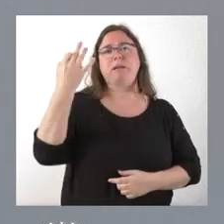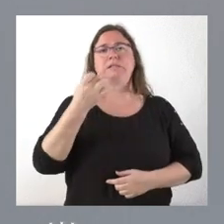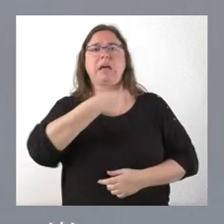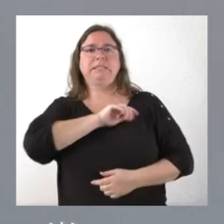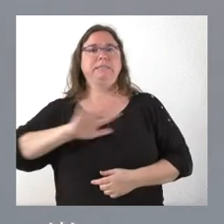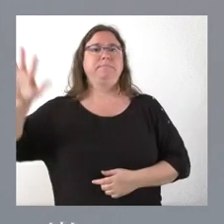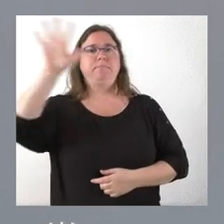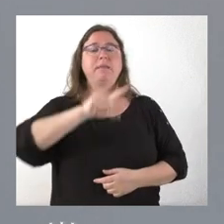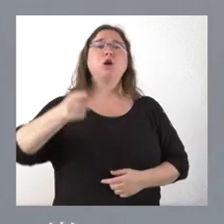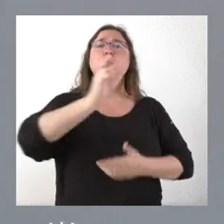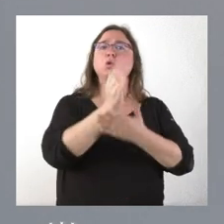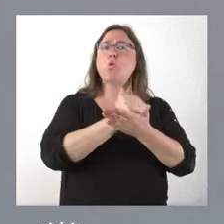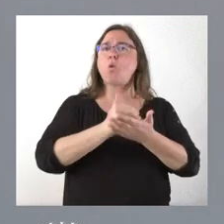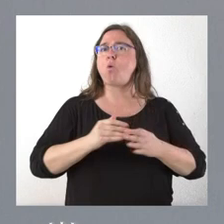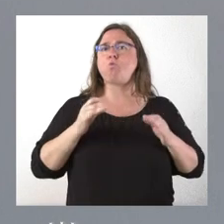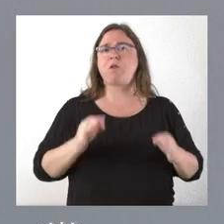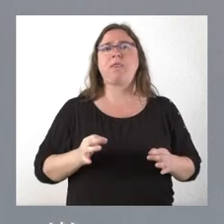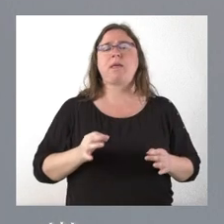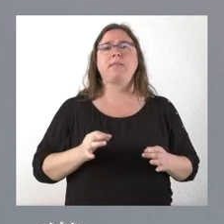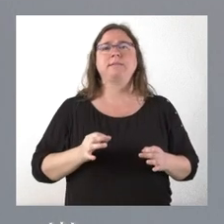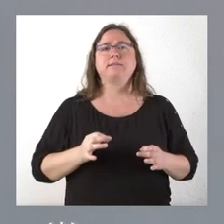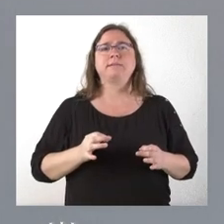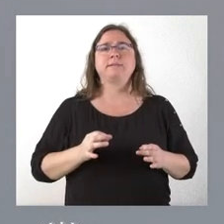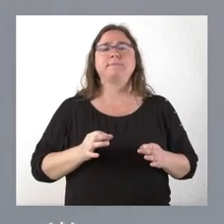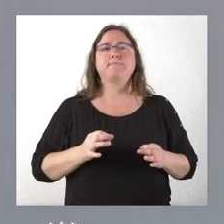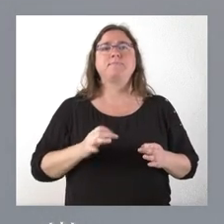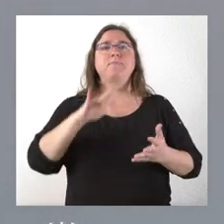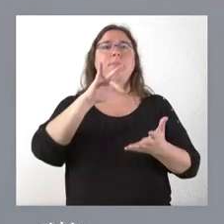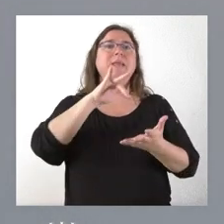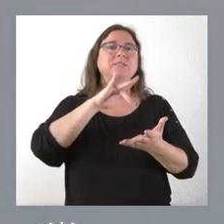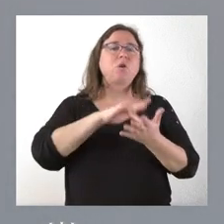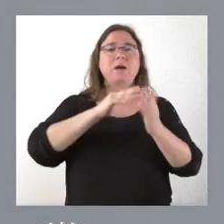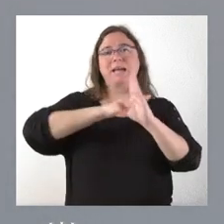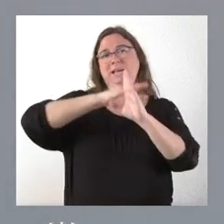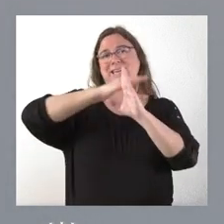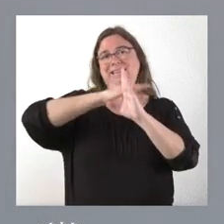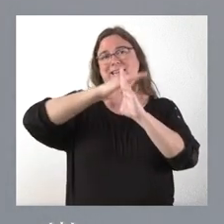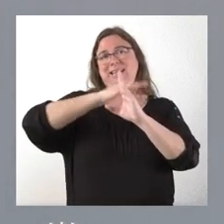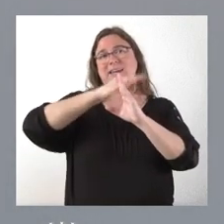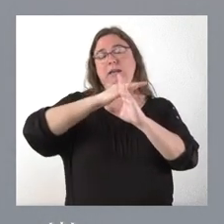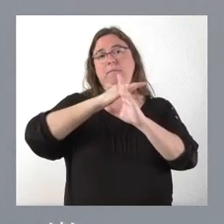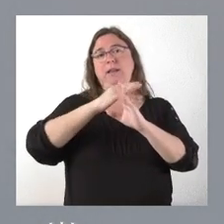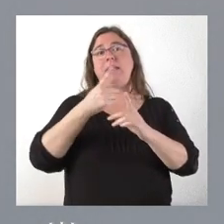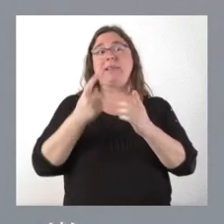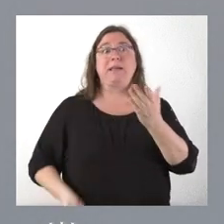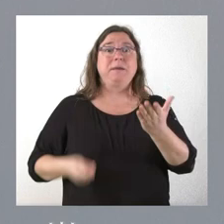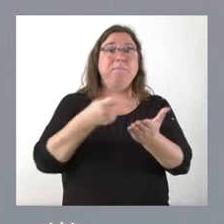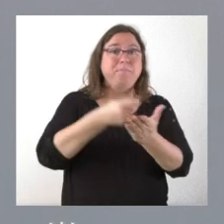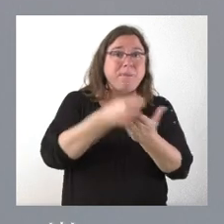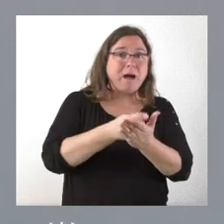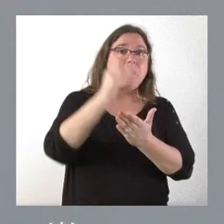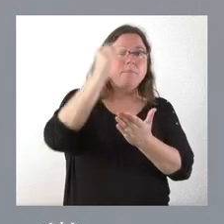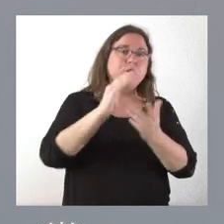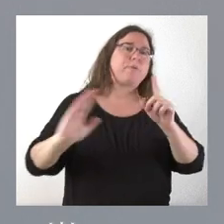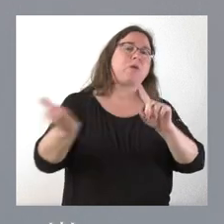estamos entre las comunidades autónomas con menor nivel de necesidad de pagar por parte de los jóvenes en alquiler para acceder